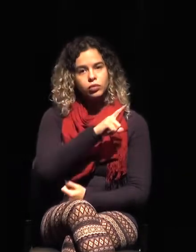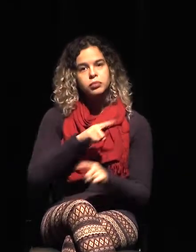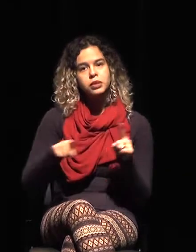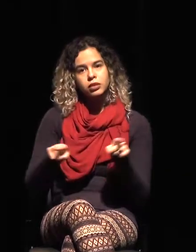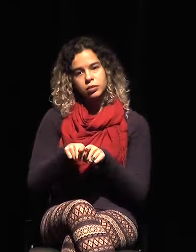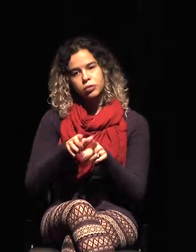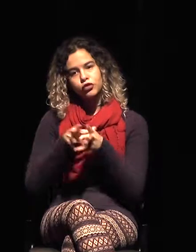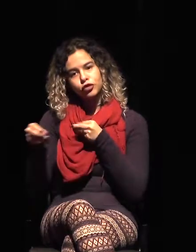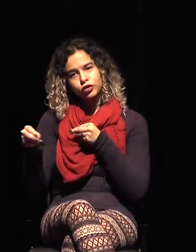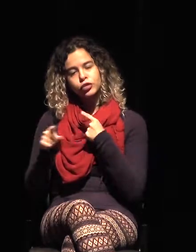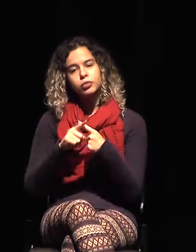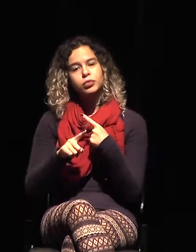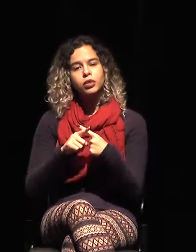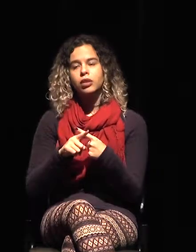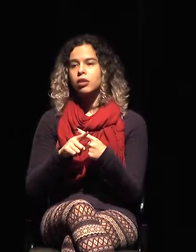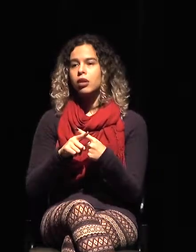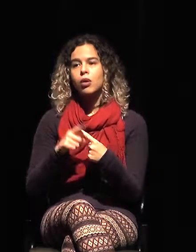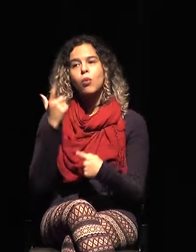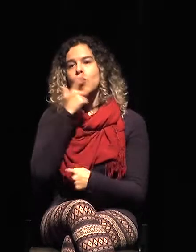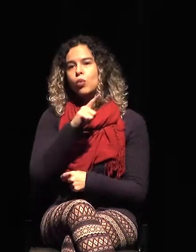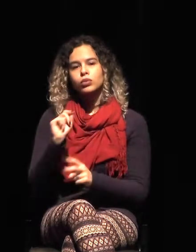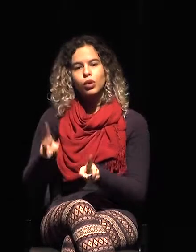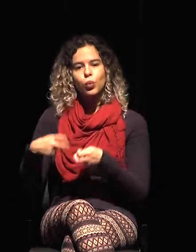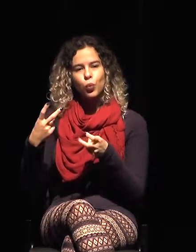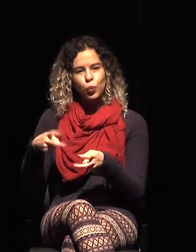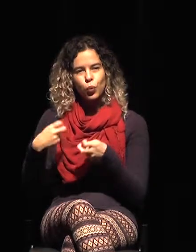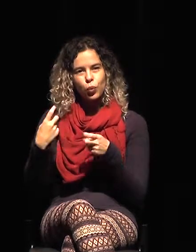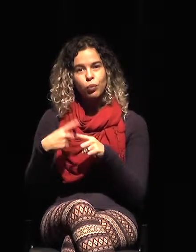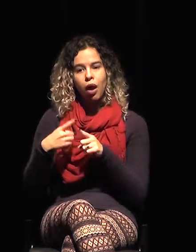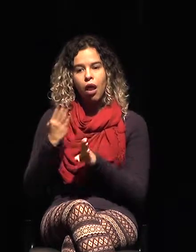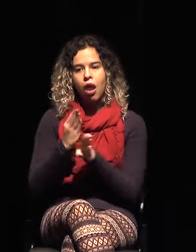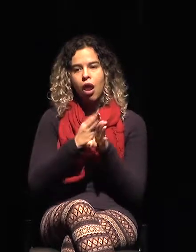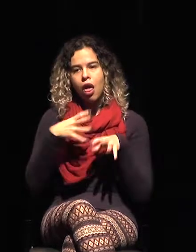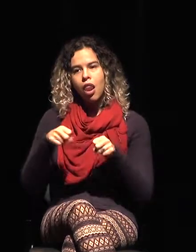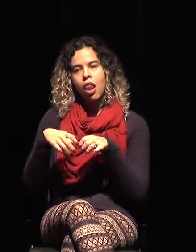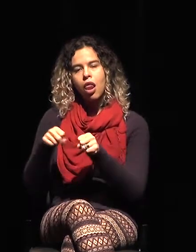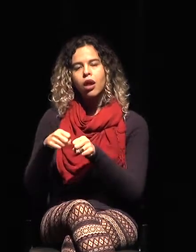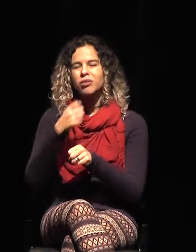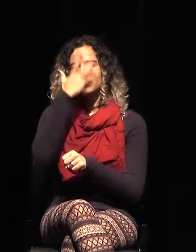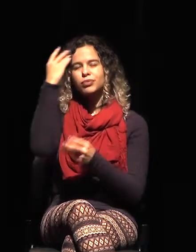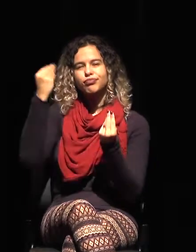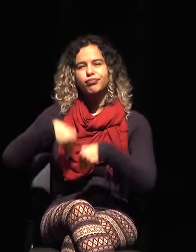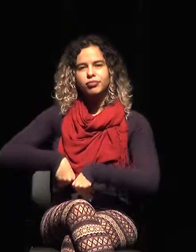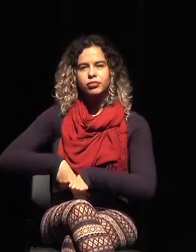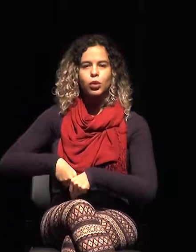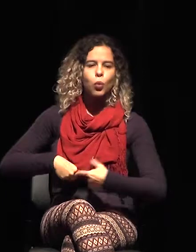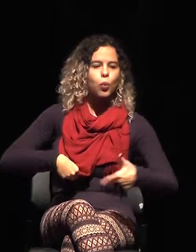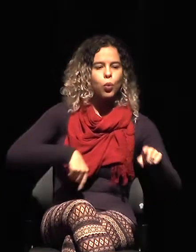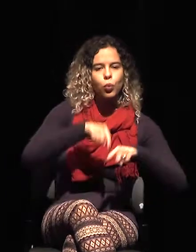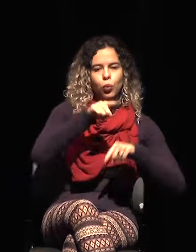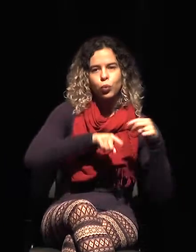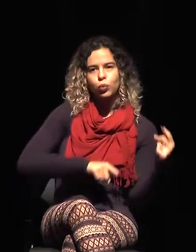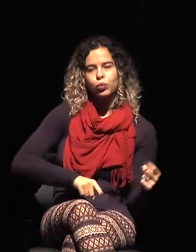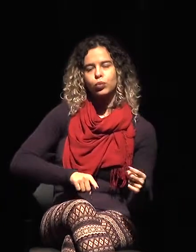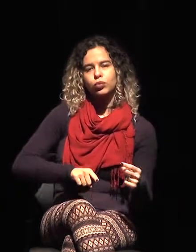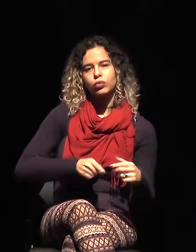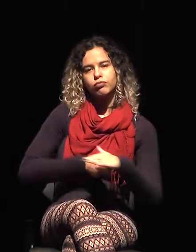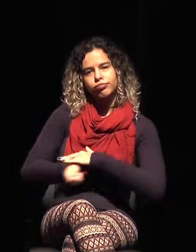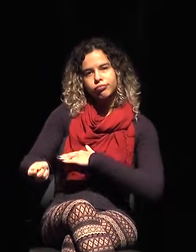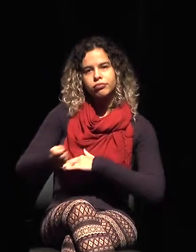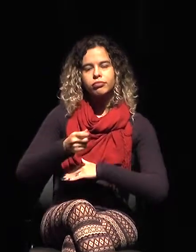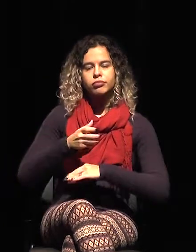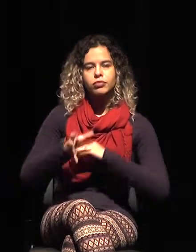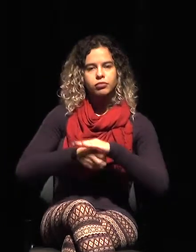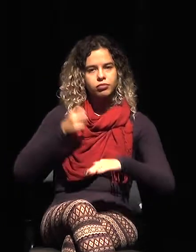consiguen tener más lucratividad por las incautaciones, entonces se escapan y acaban yendo a otro tipo de productos.